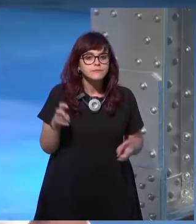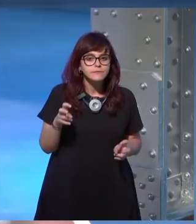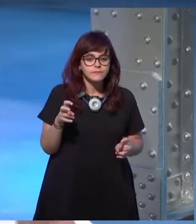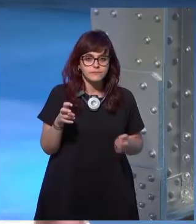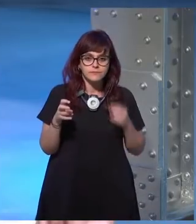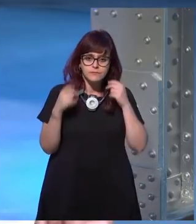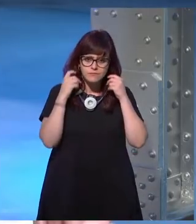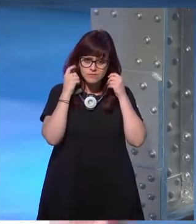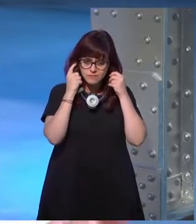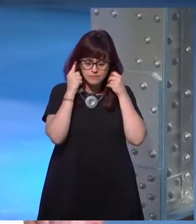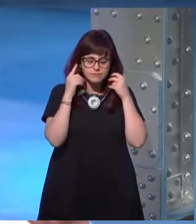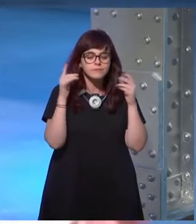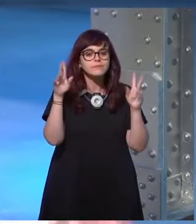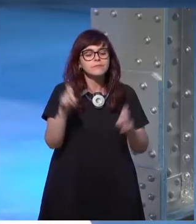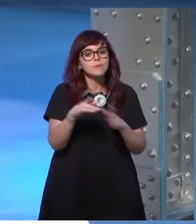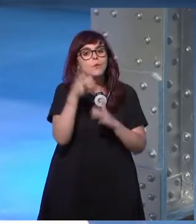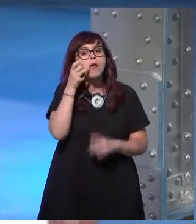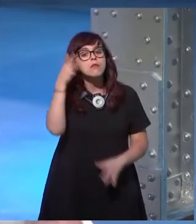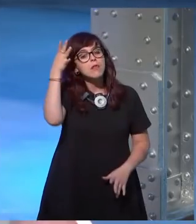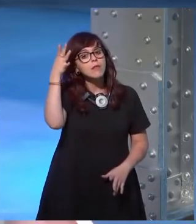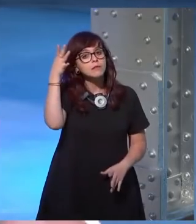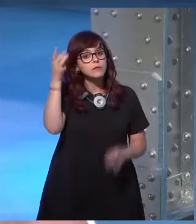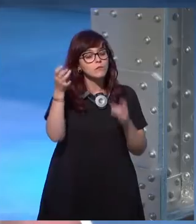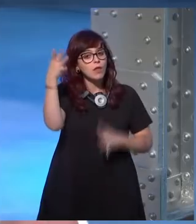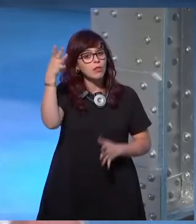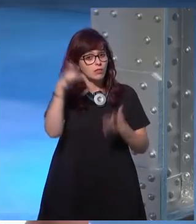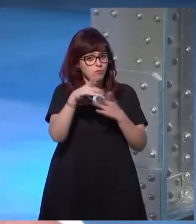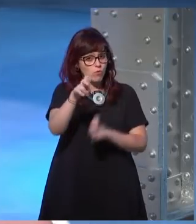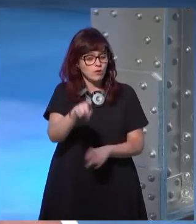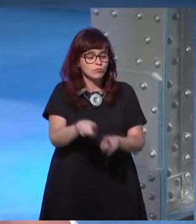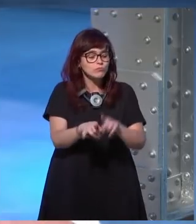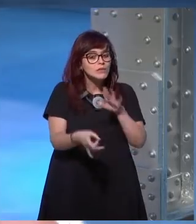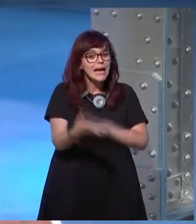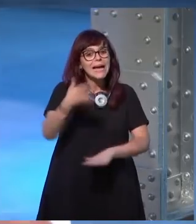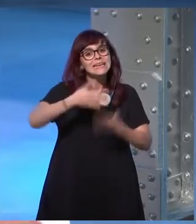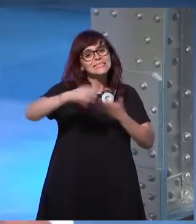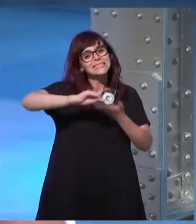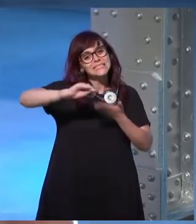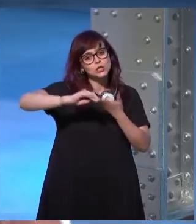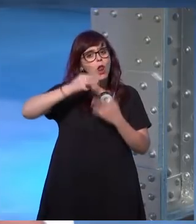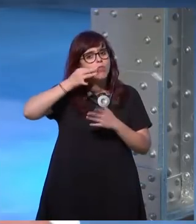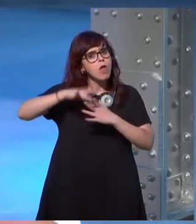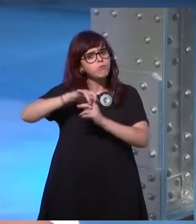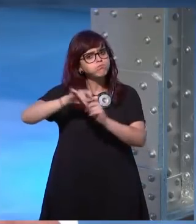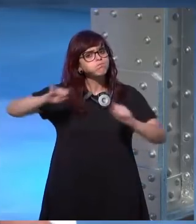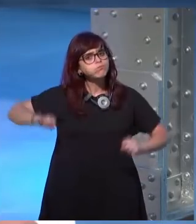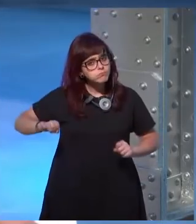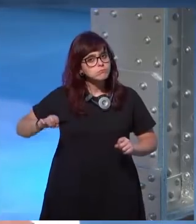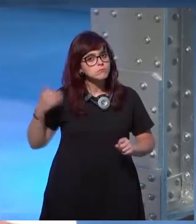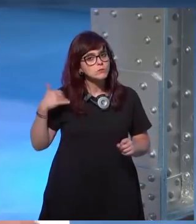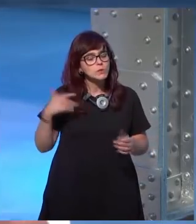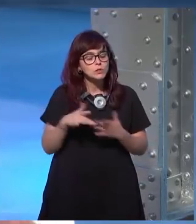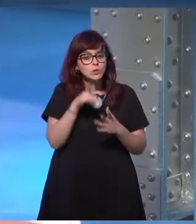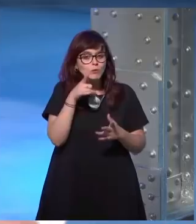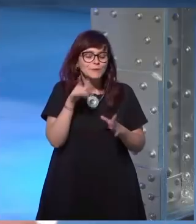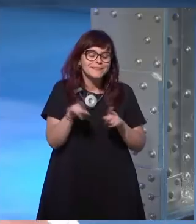ha habido también una iniciativa en la que muchas escritoras ya consolidadas pues acogían